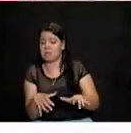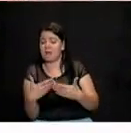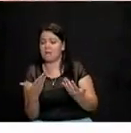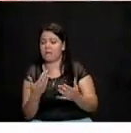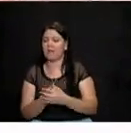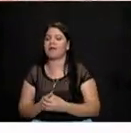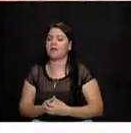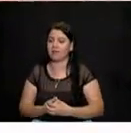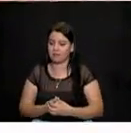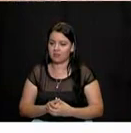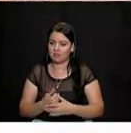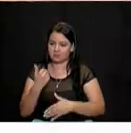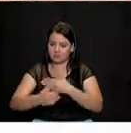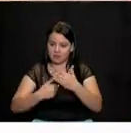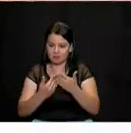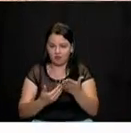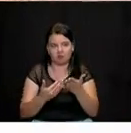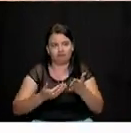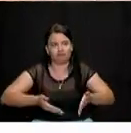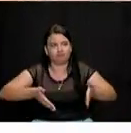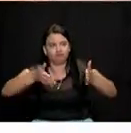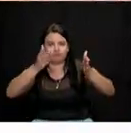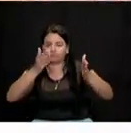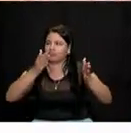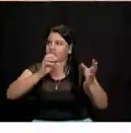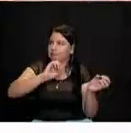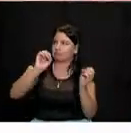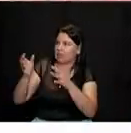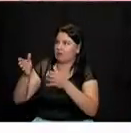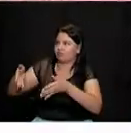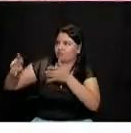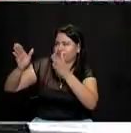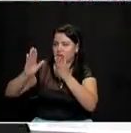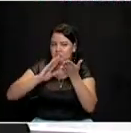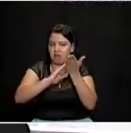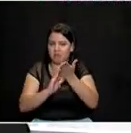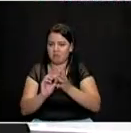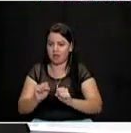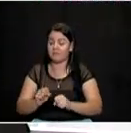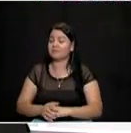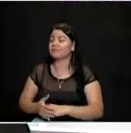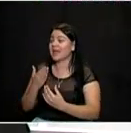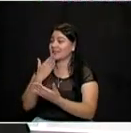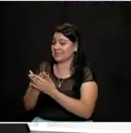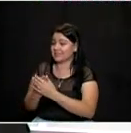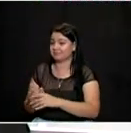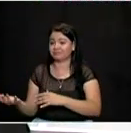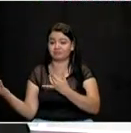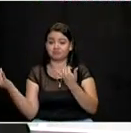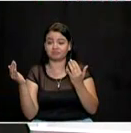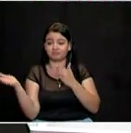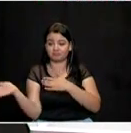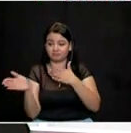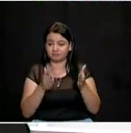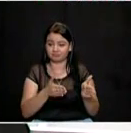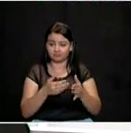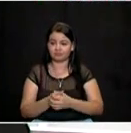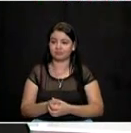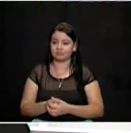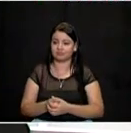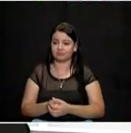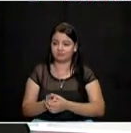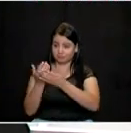de mejorar las condiciones humanas de los presos. Muy bien, muchísimas gracias. Ahora el turno es para usted,